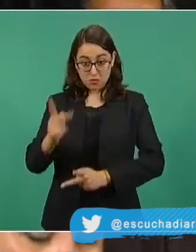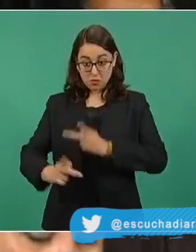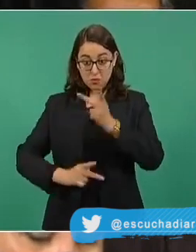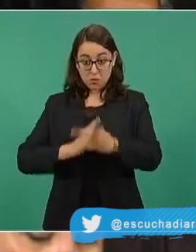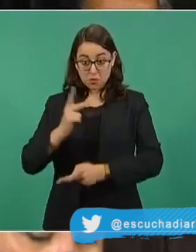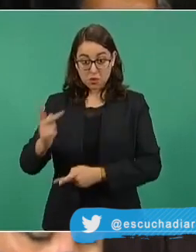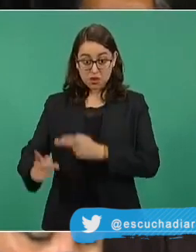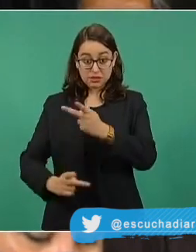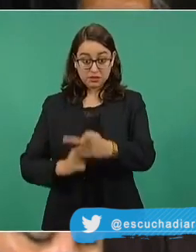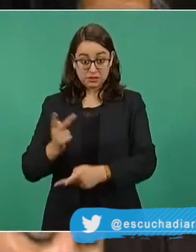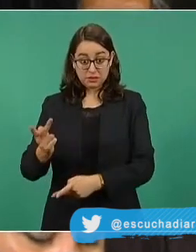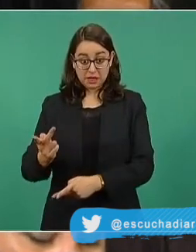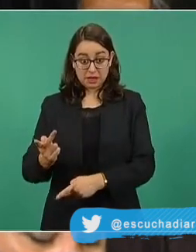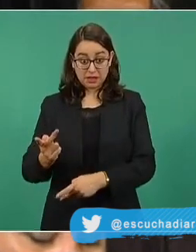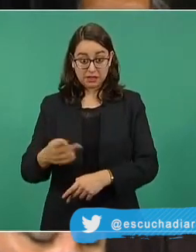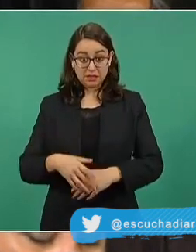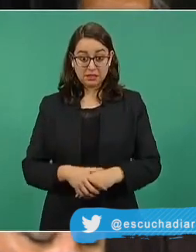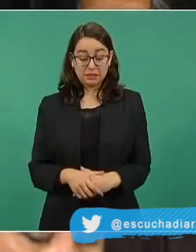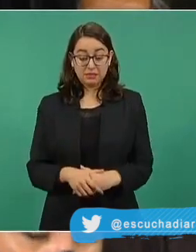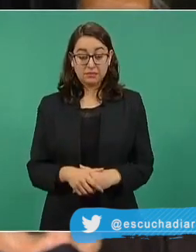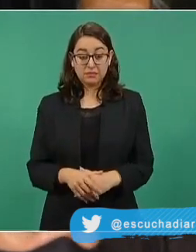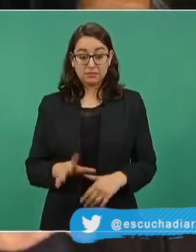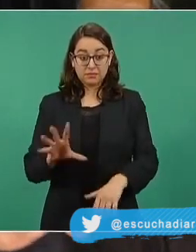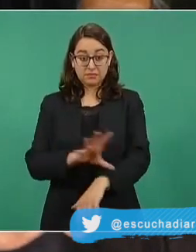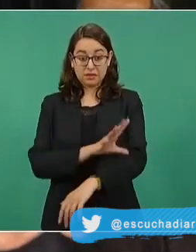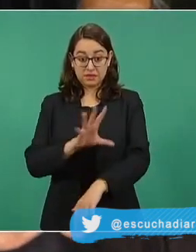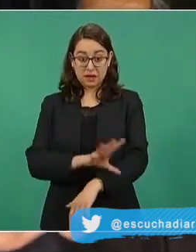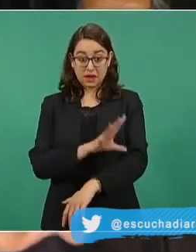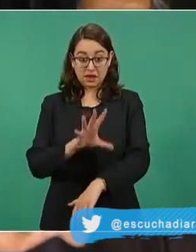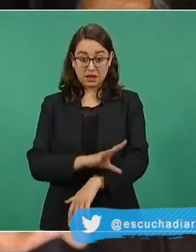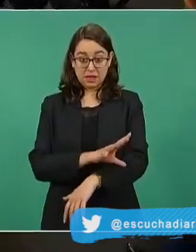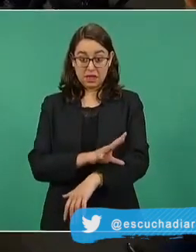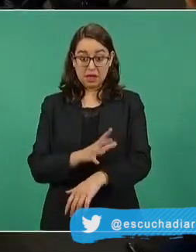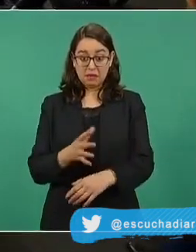y evitar así que México produzca la gasolina que se consume.